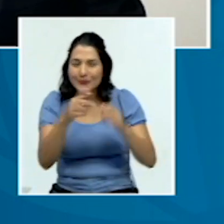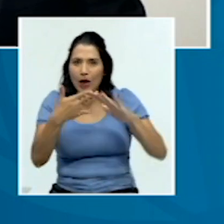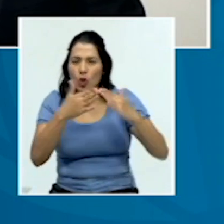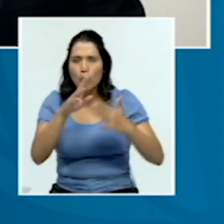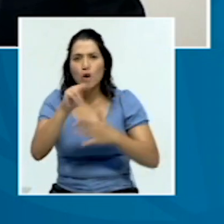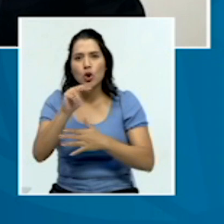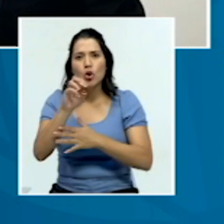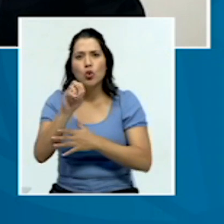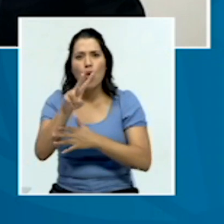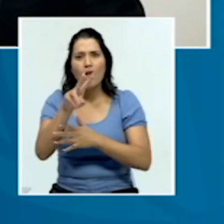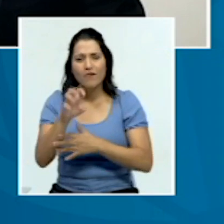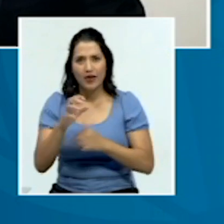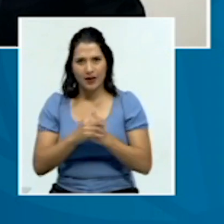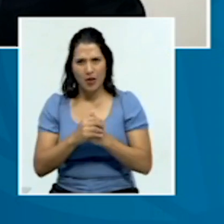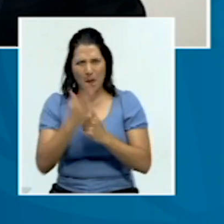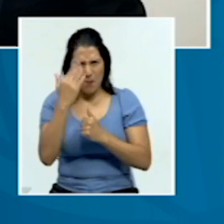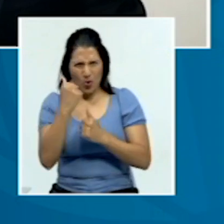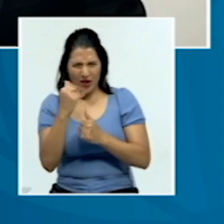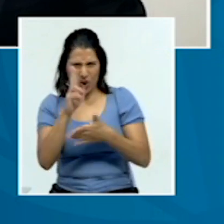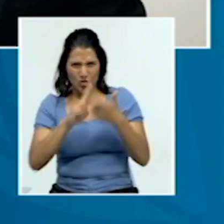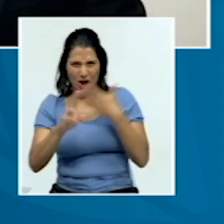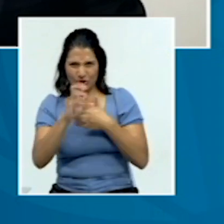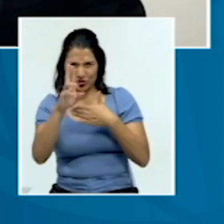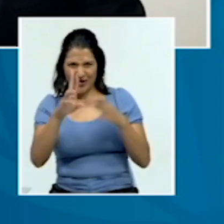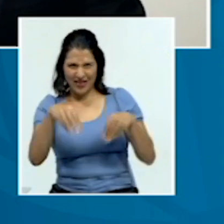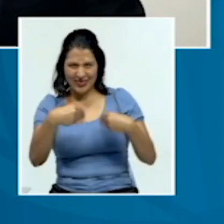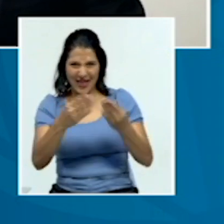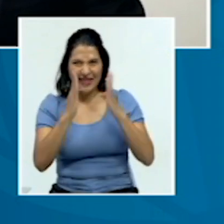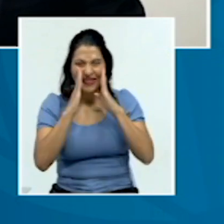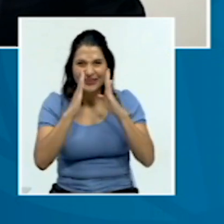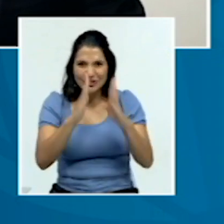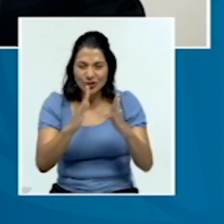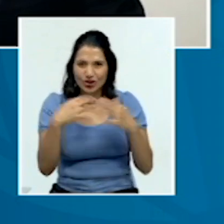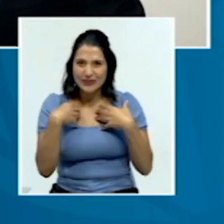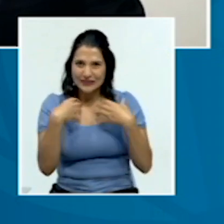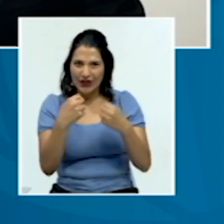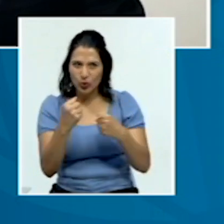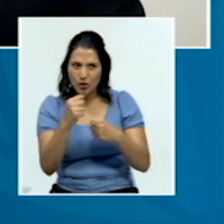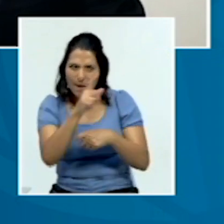universidad dando atención médica a pueblos indígenas?